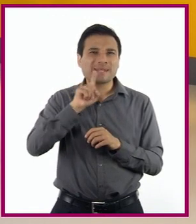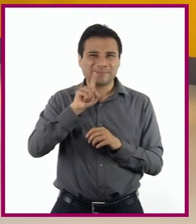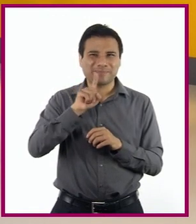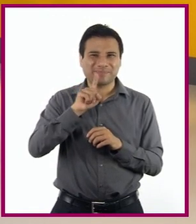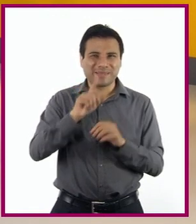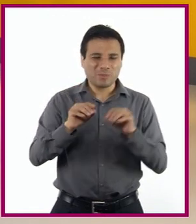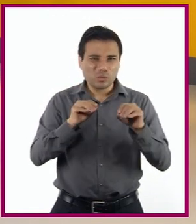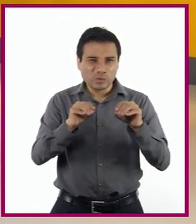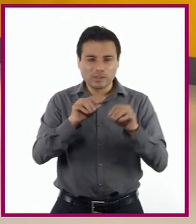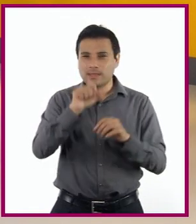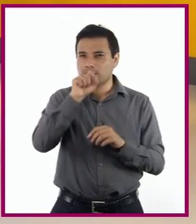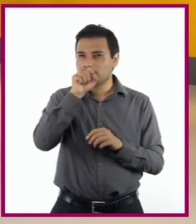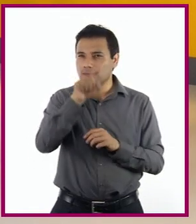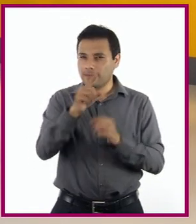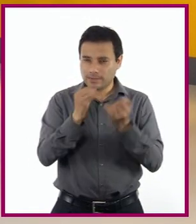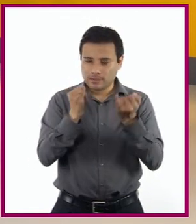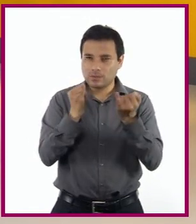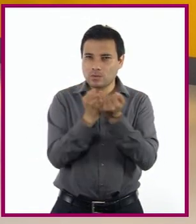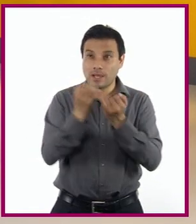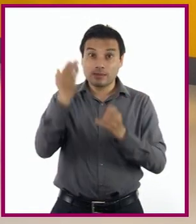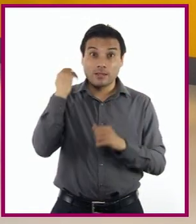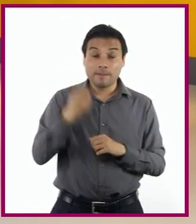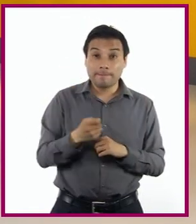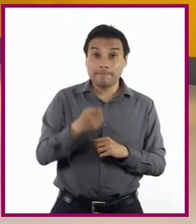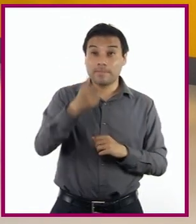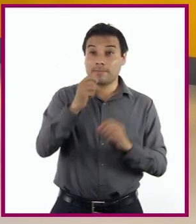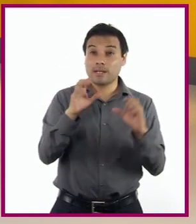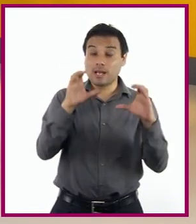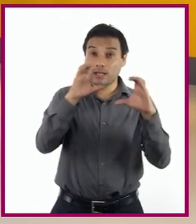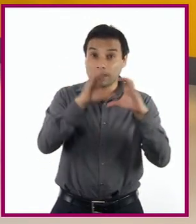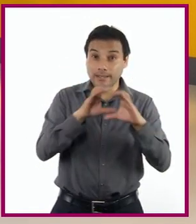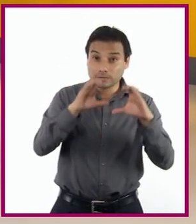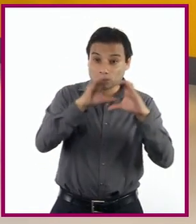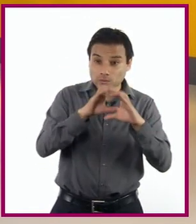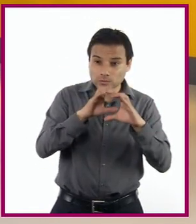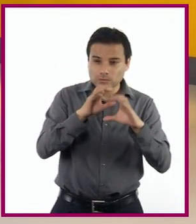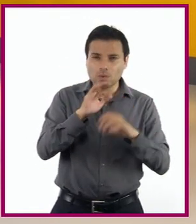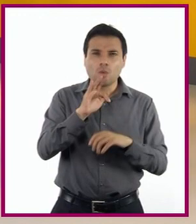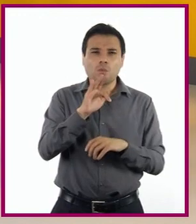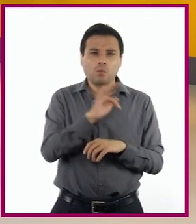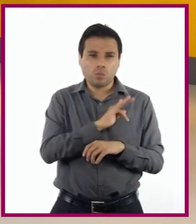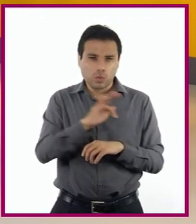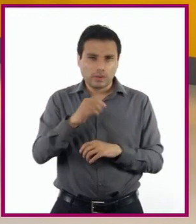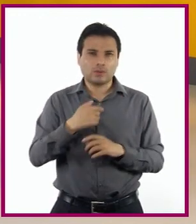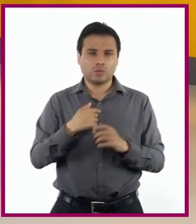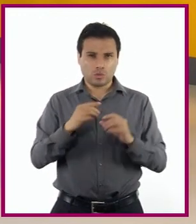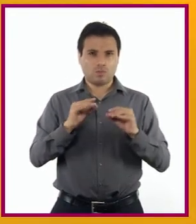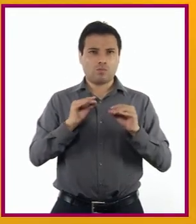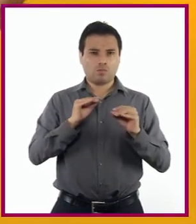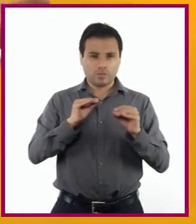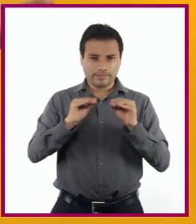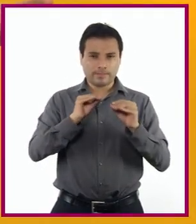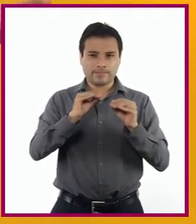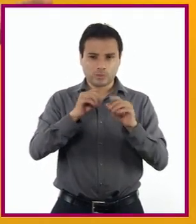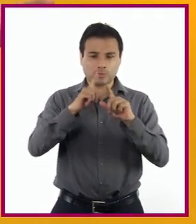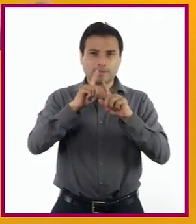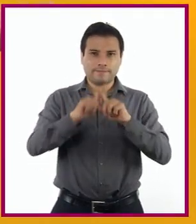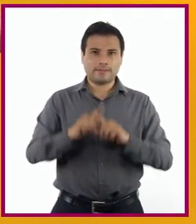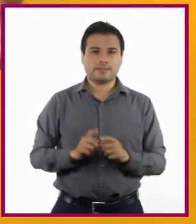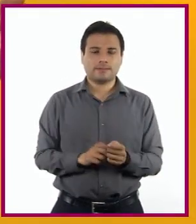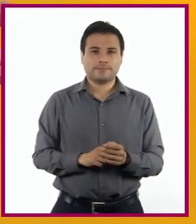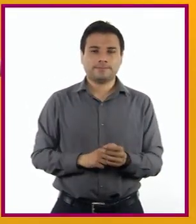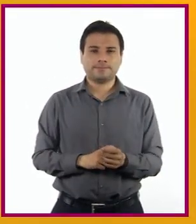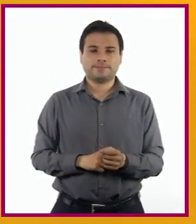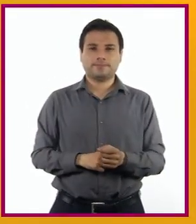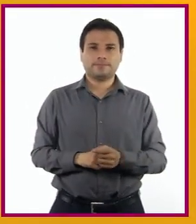Para expresar Tal vez podría con movimientos Y para los